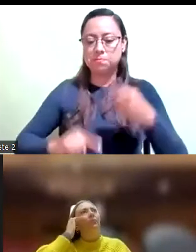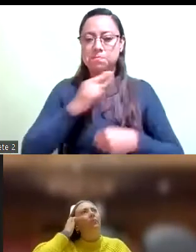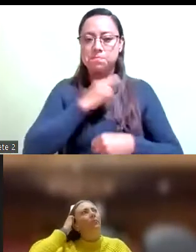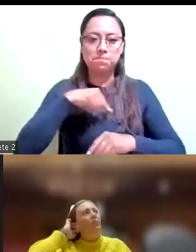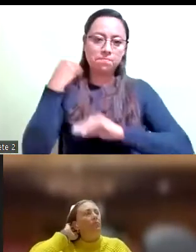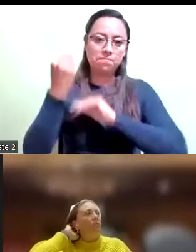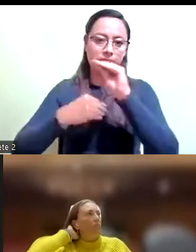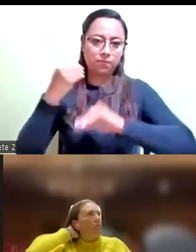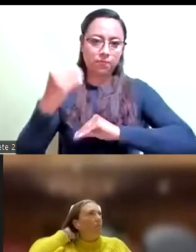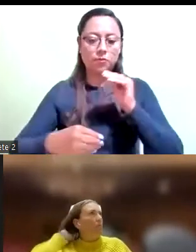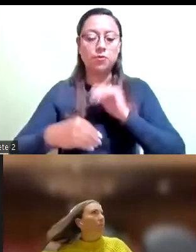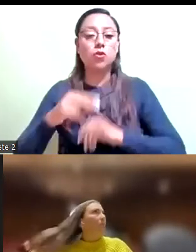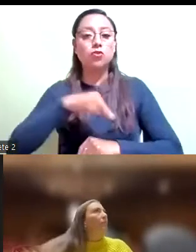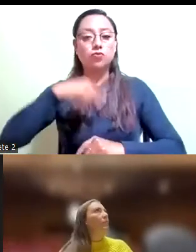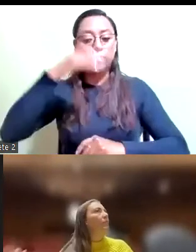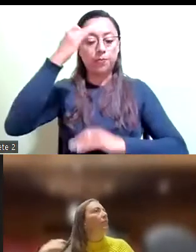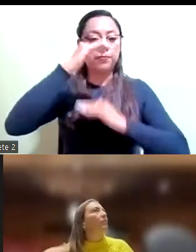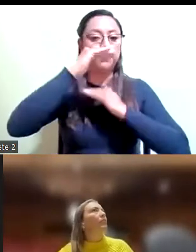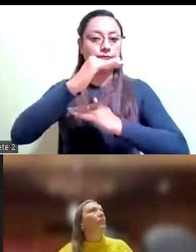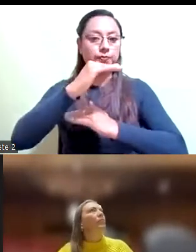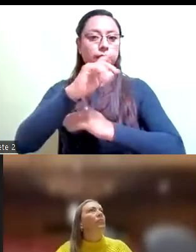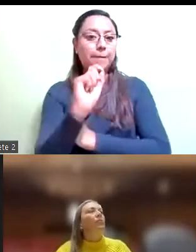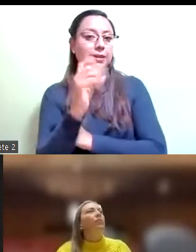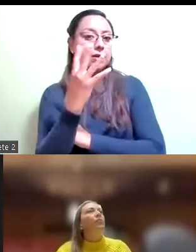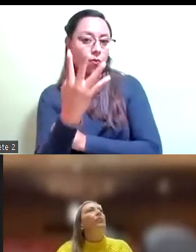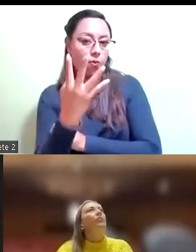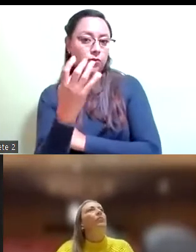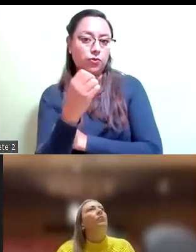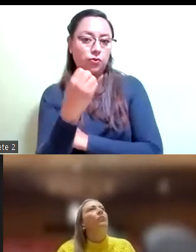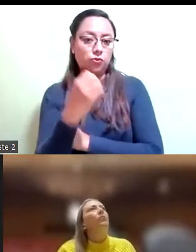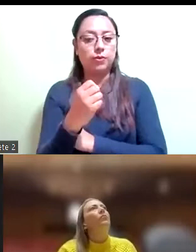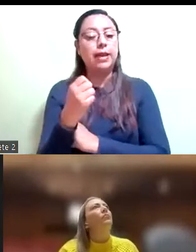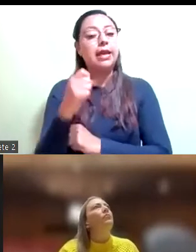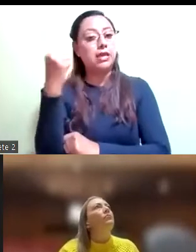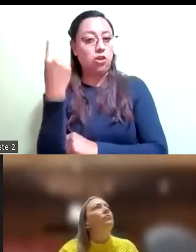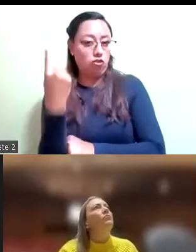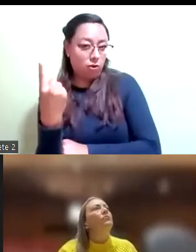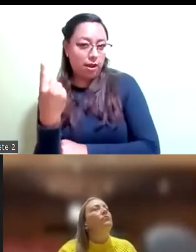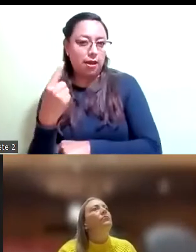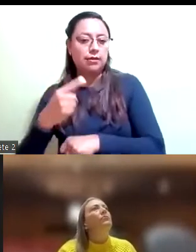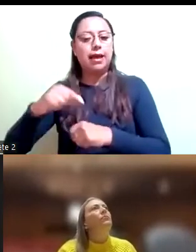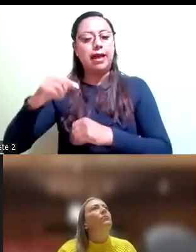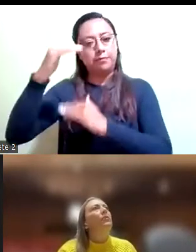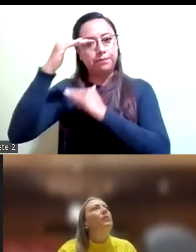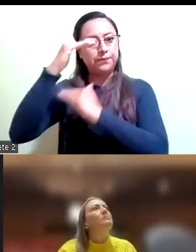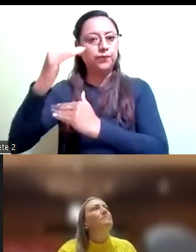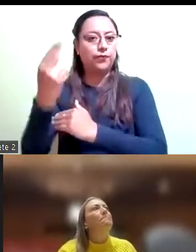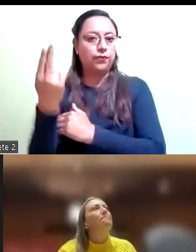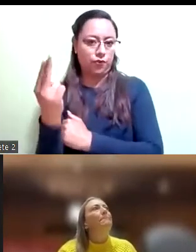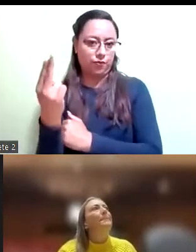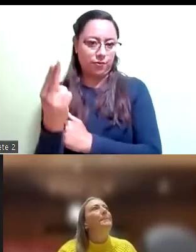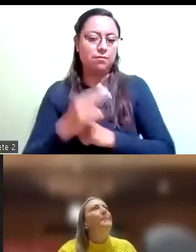una parte de ellas y la otra hasta noviembre. Todavía hay tiempo para poder enriquecer estas iniciativas.